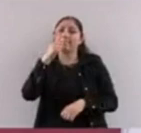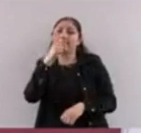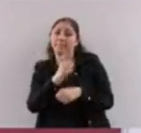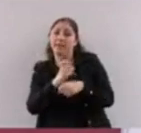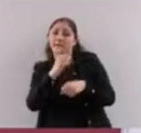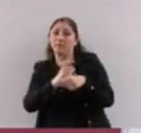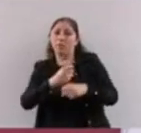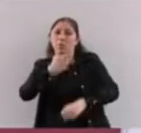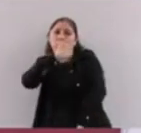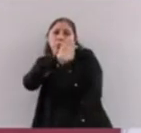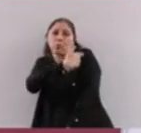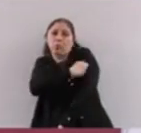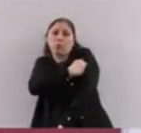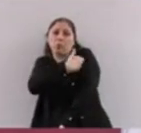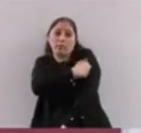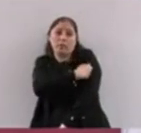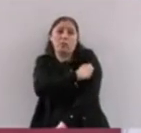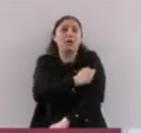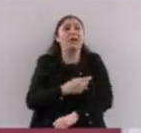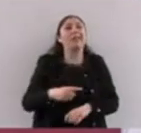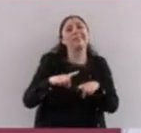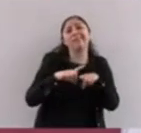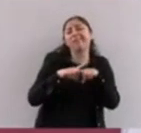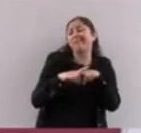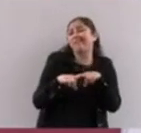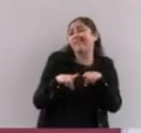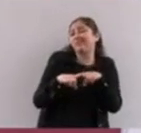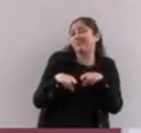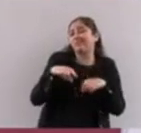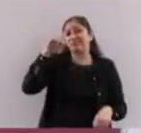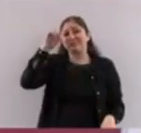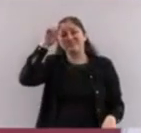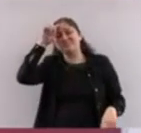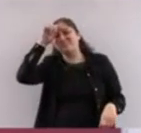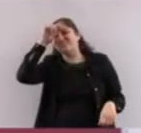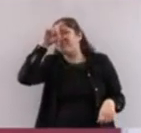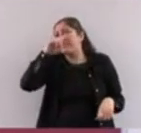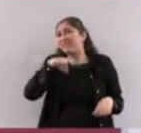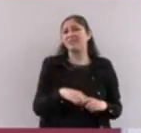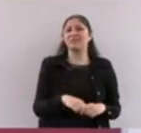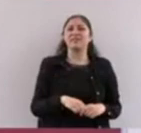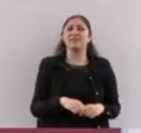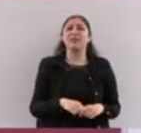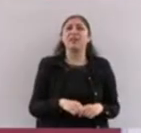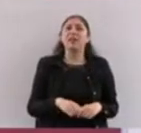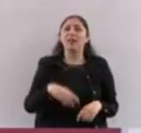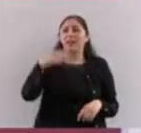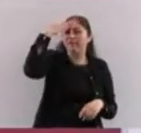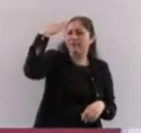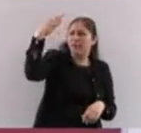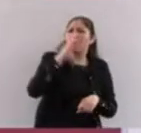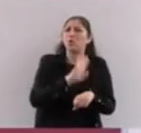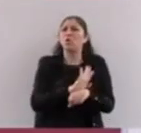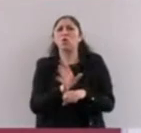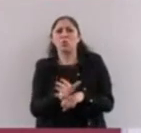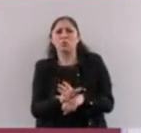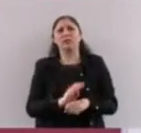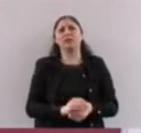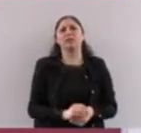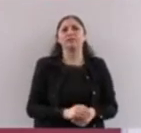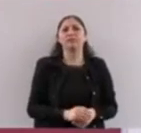Cuando estuvimos en esa parte crítica del COVID y que se consiguió la vacuna, el primer